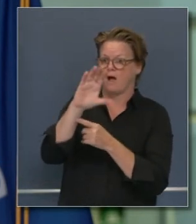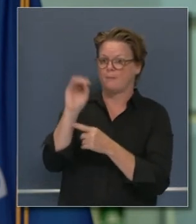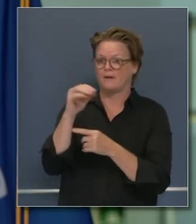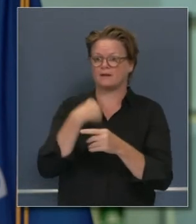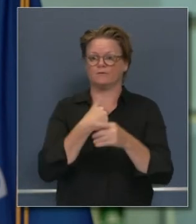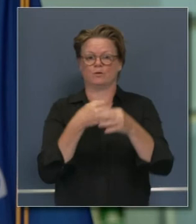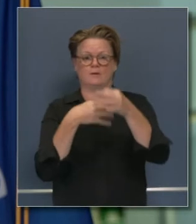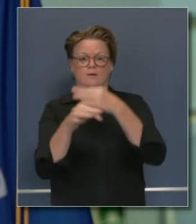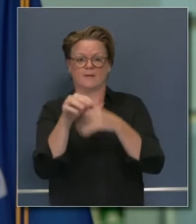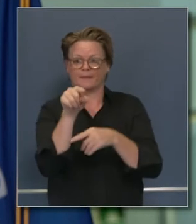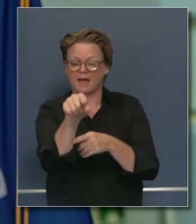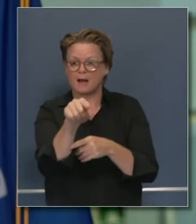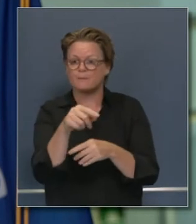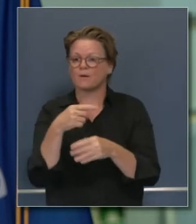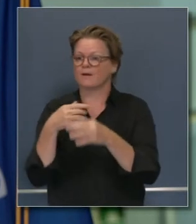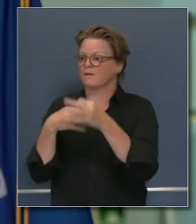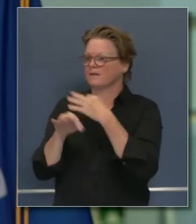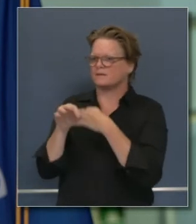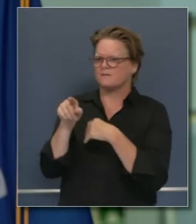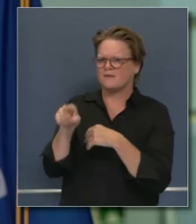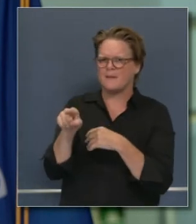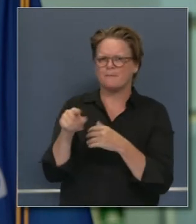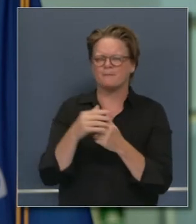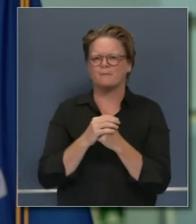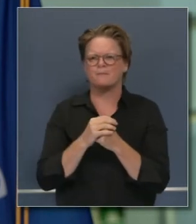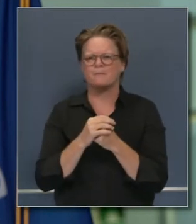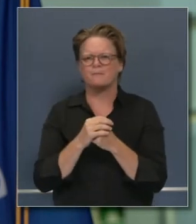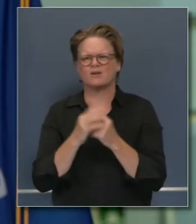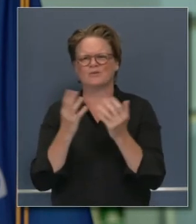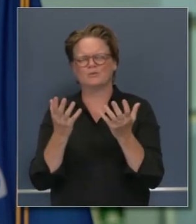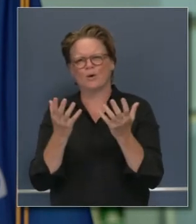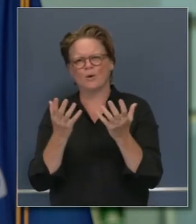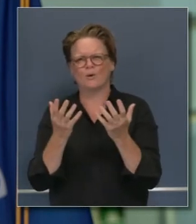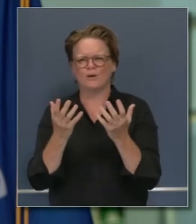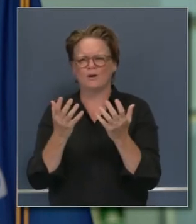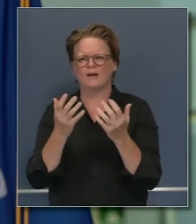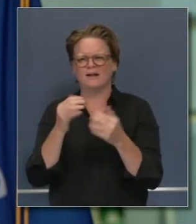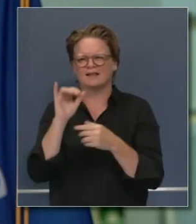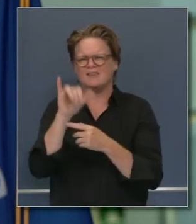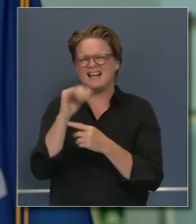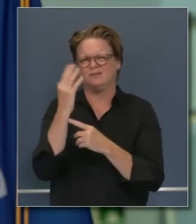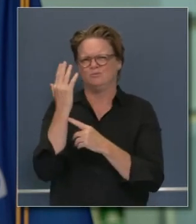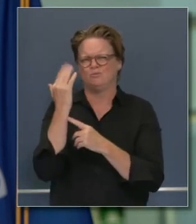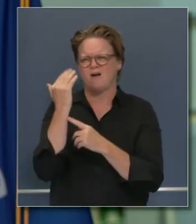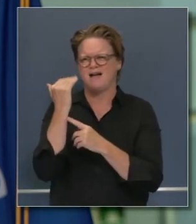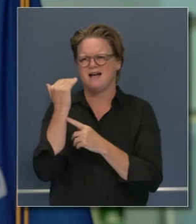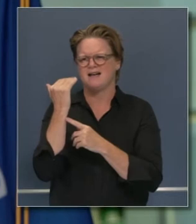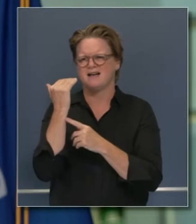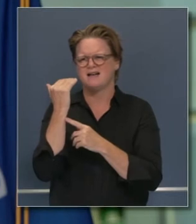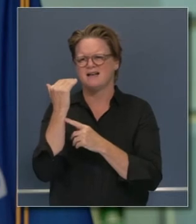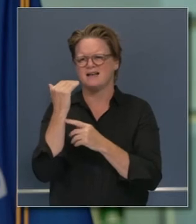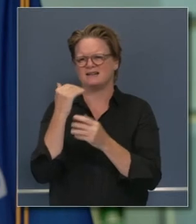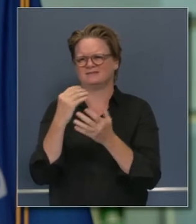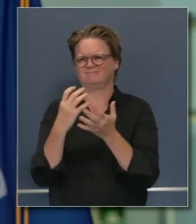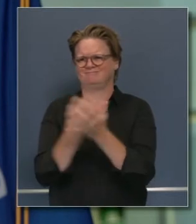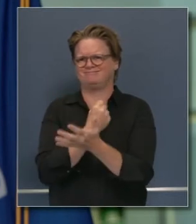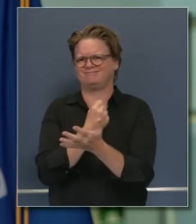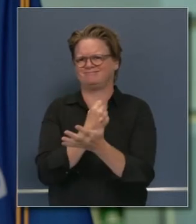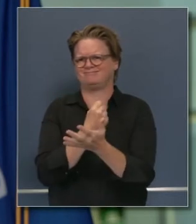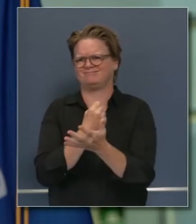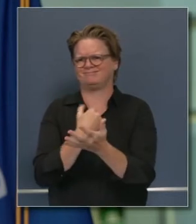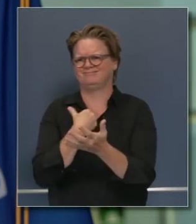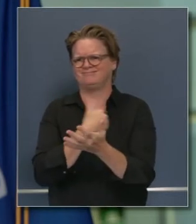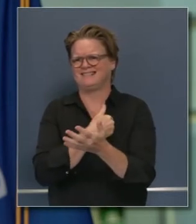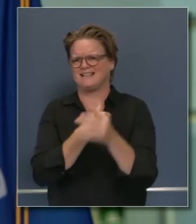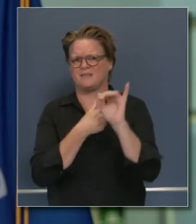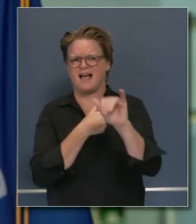comparación a otros reembolsos que ha tenido el gobierno como mencionó juntos no solamente